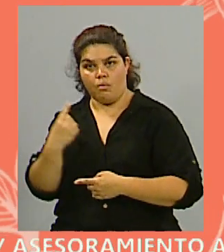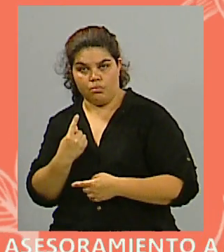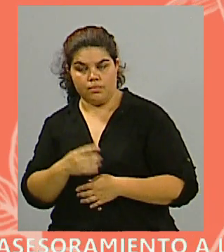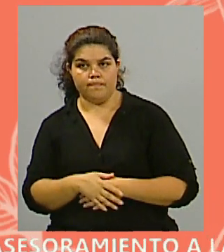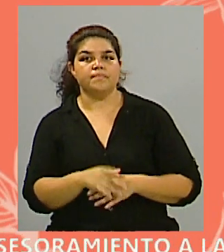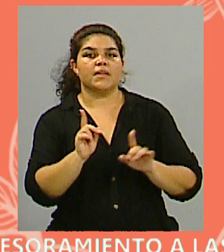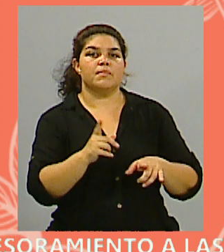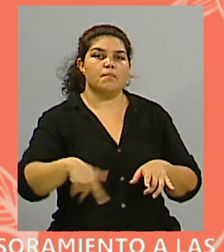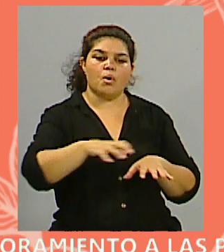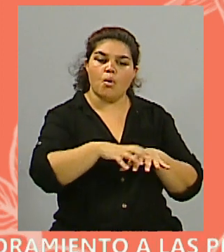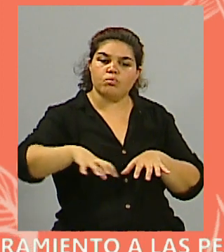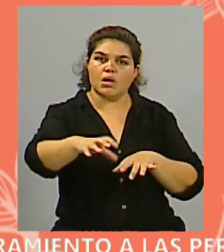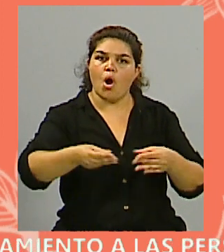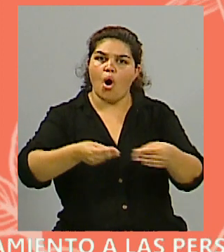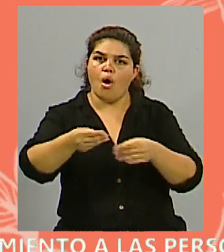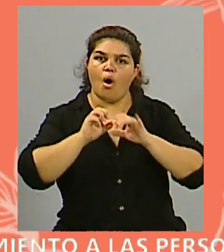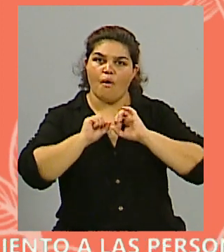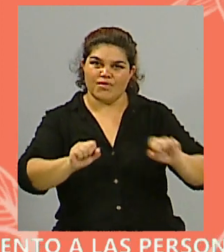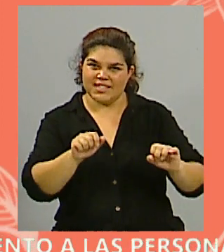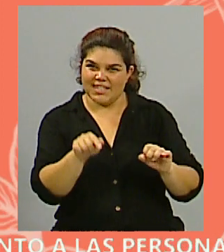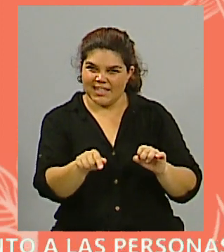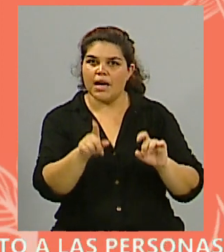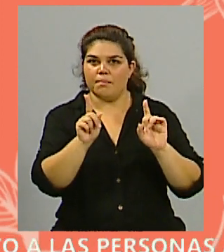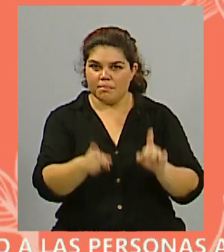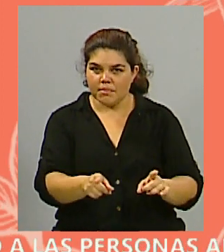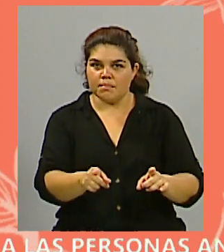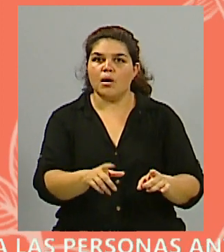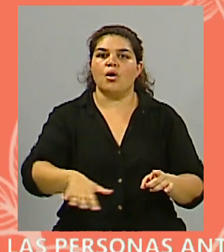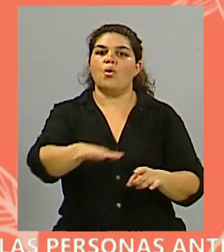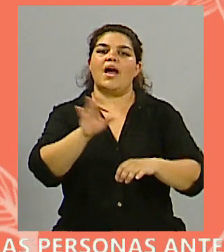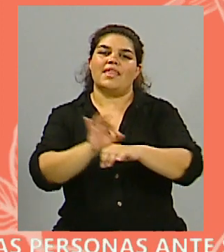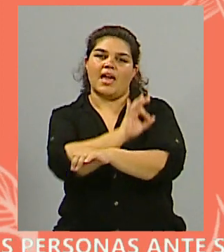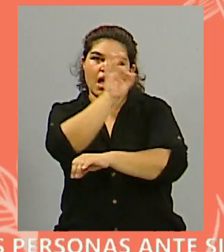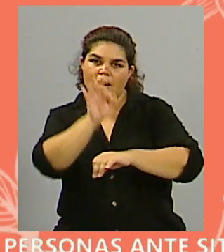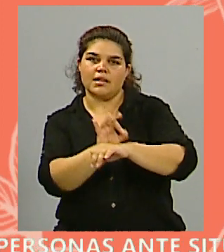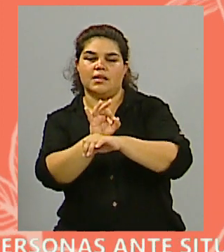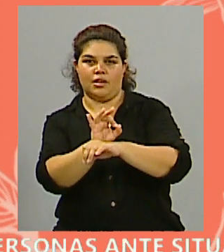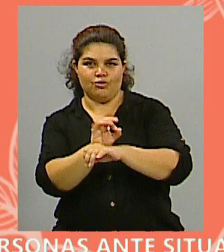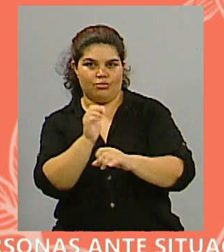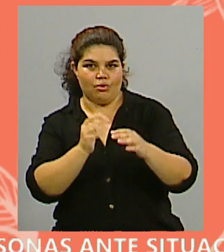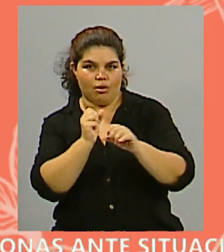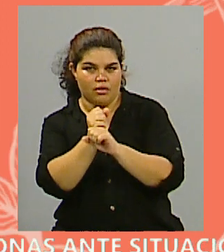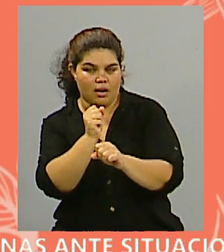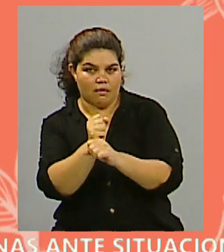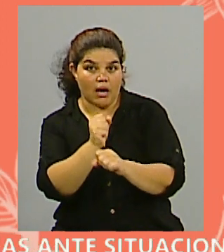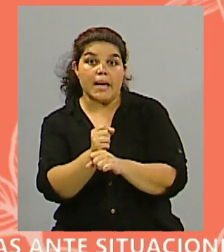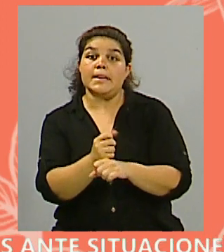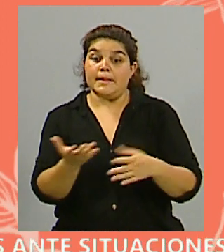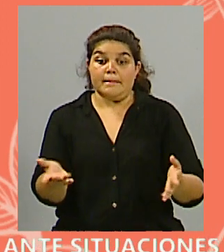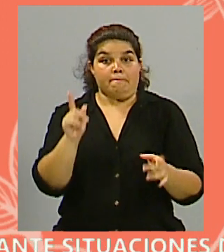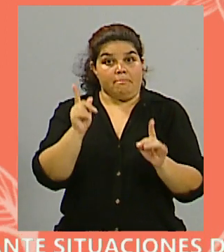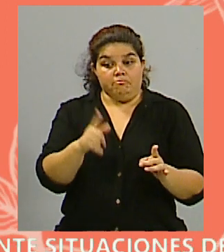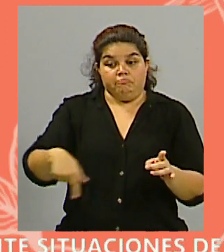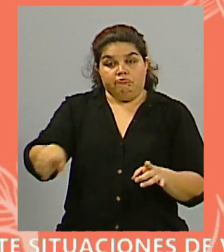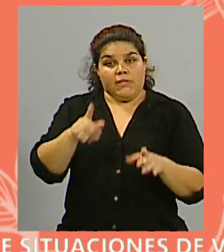obviamente llevan adelante desarrollos que son sin duda esa posibilidad de tal vez la vivienda soñada para muchos, estaba